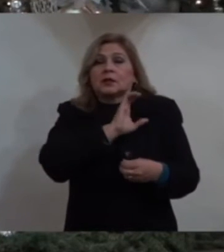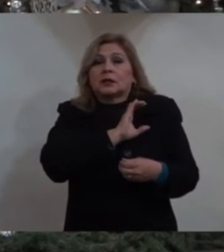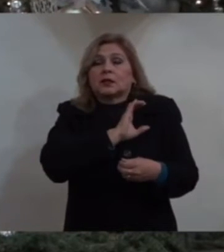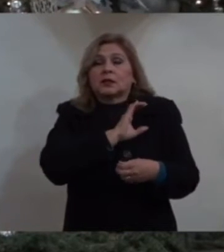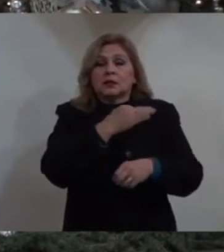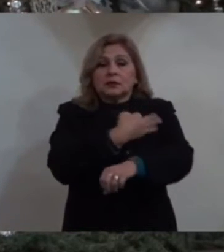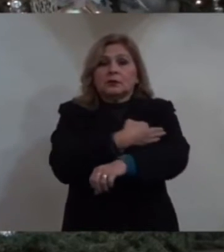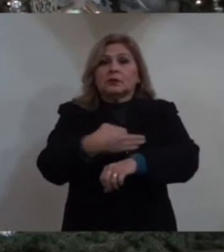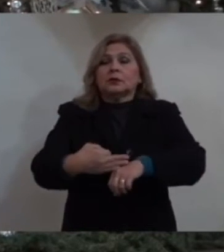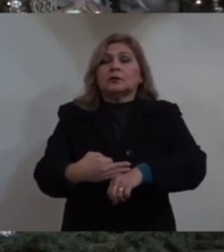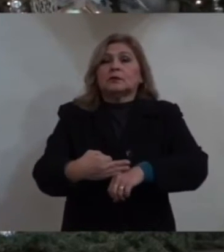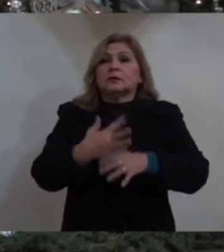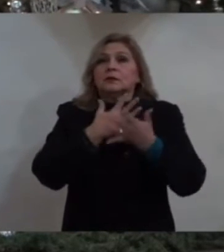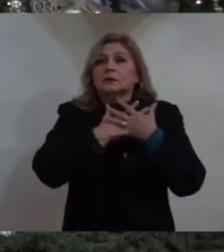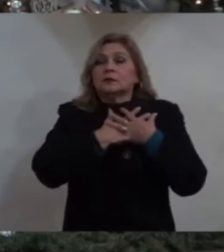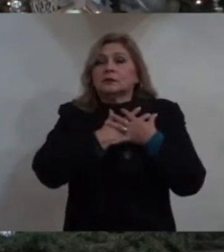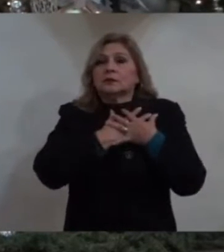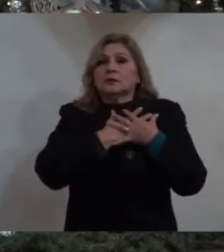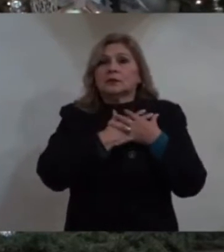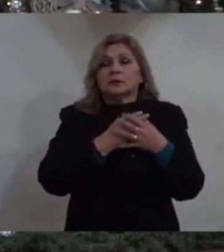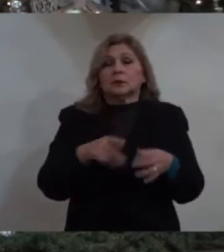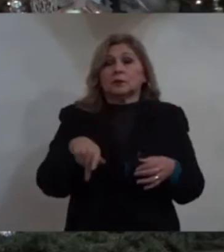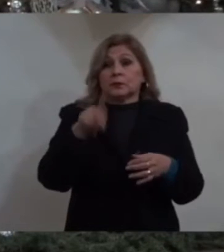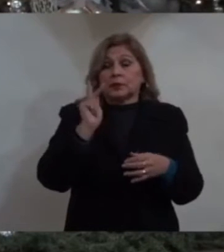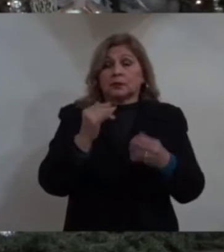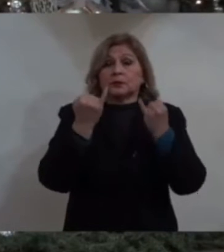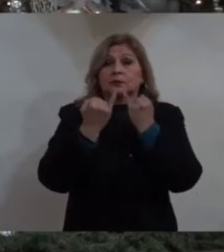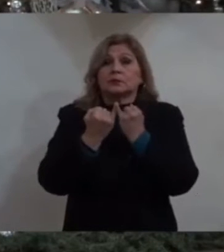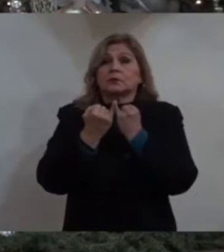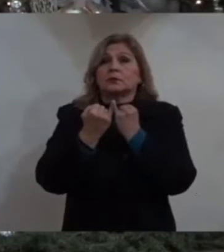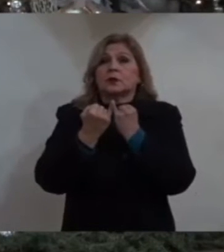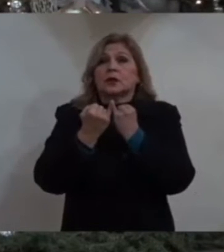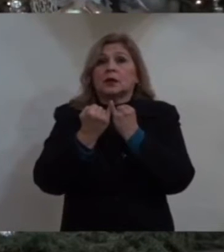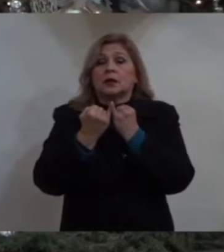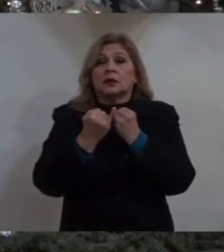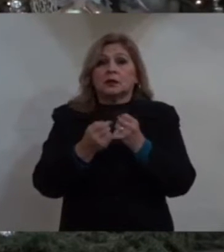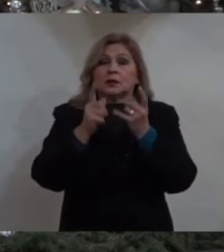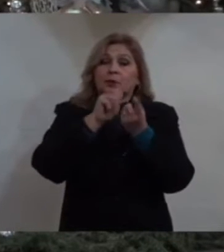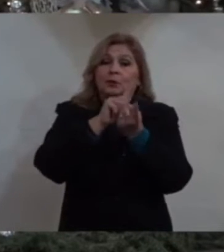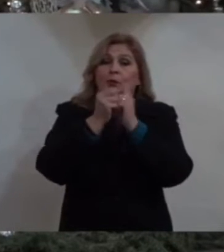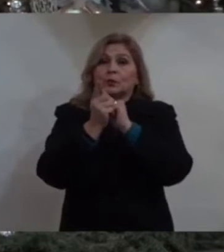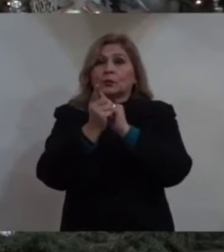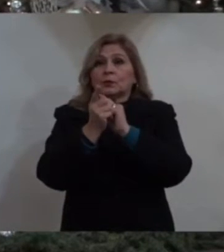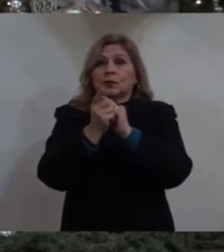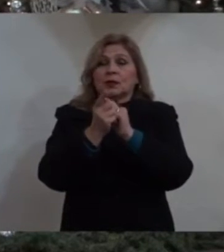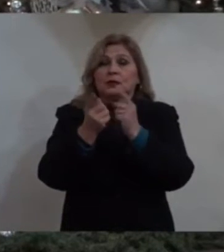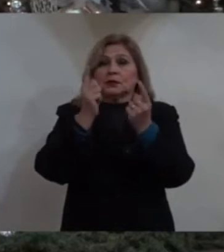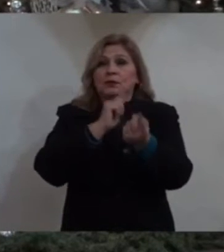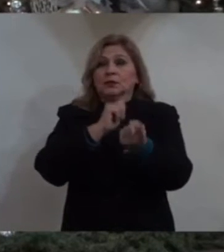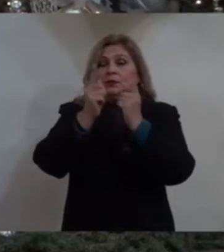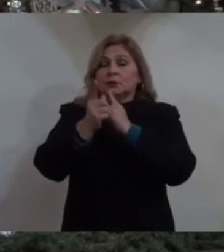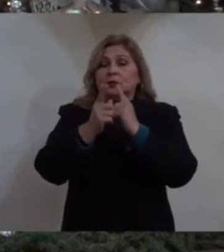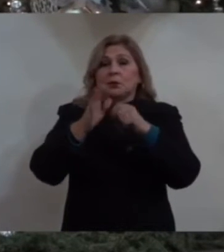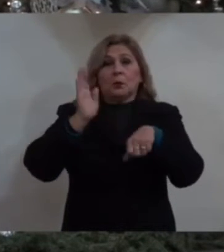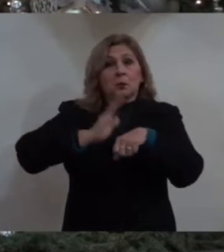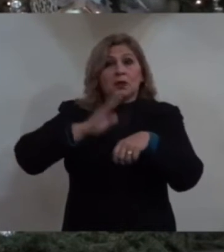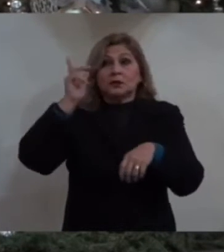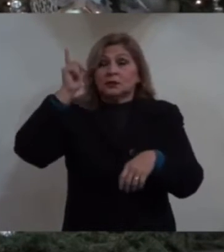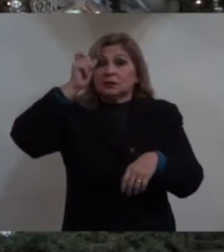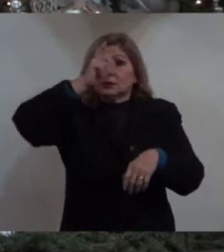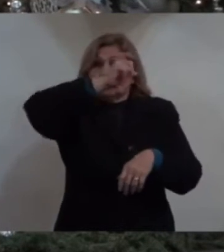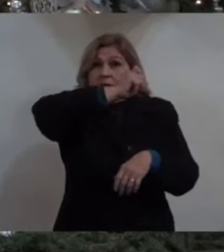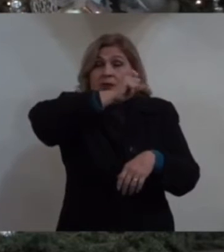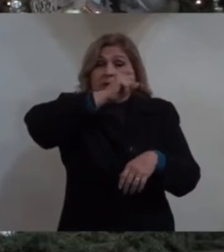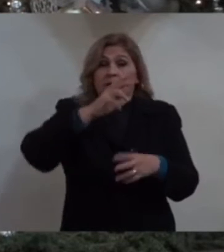familia, del amor, pero también, comparte la parte difícil de ser